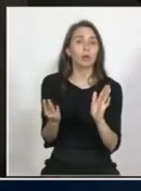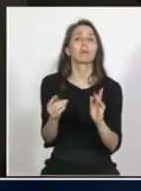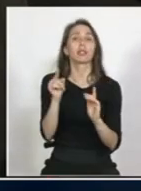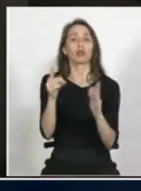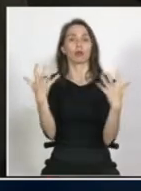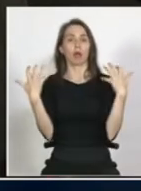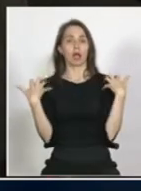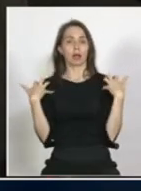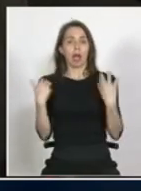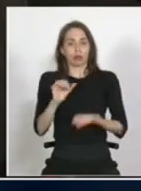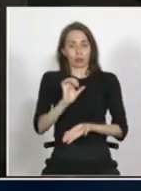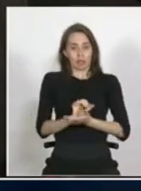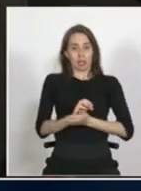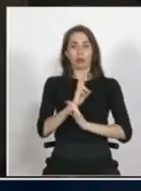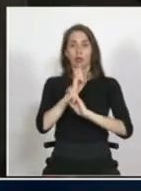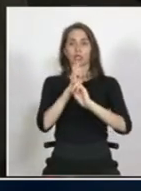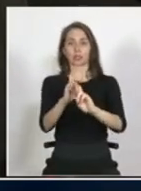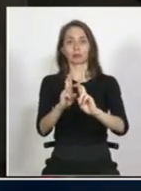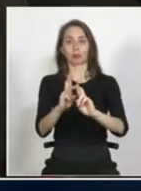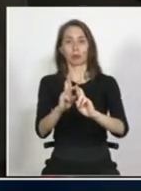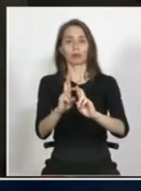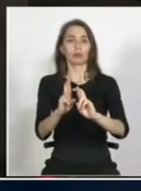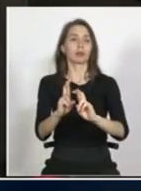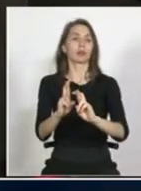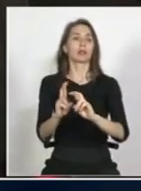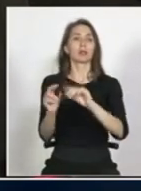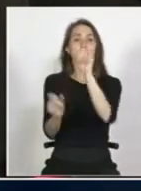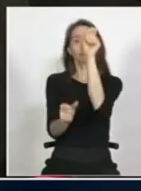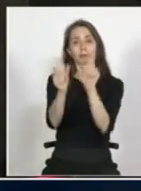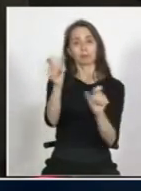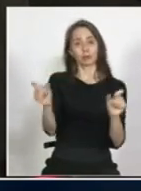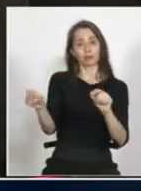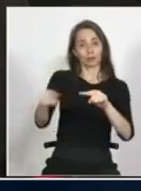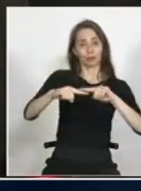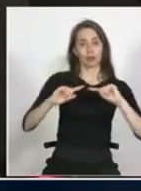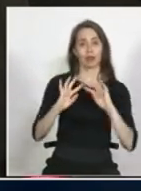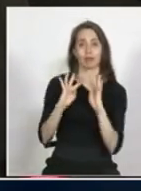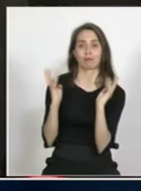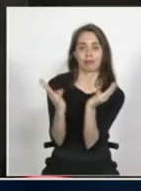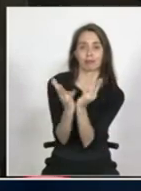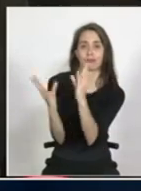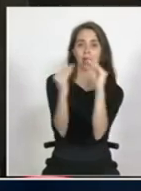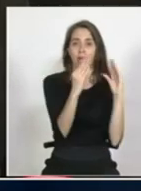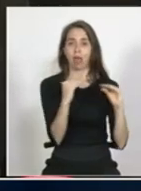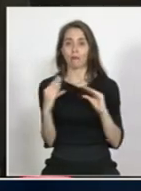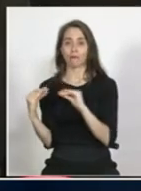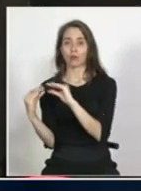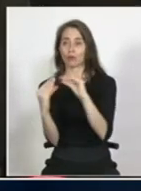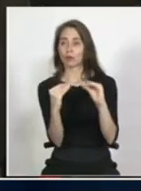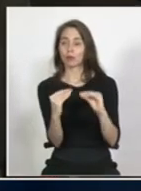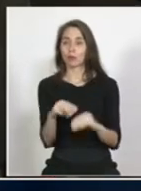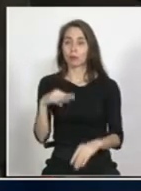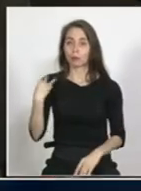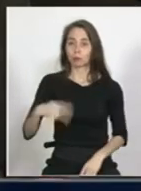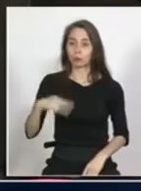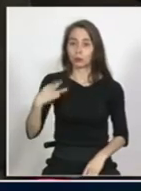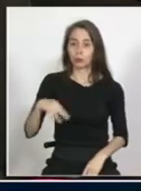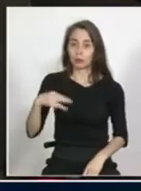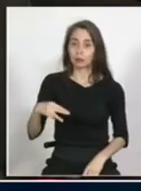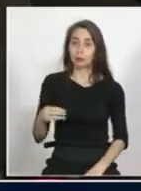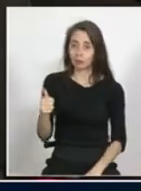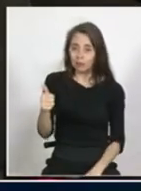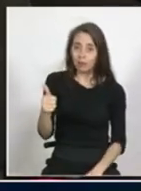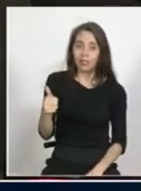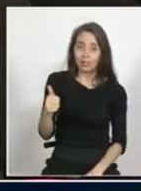desde el estado a todos porque además y sobre todas las dos personas que intervinieron al final las municipalidades está bien